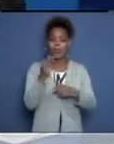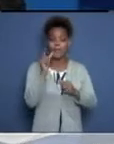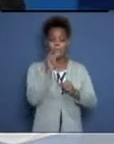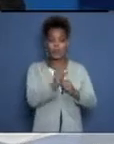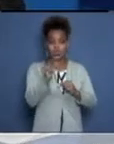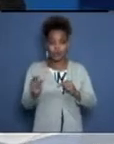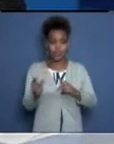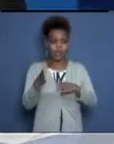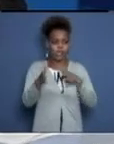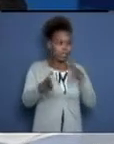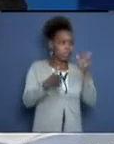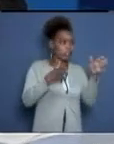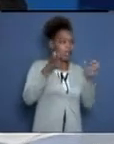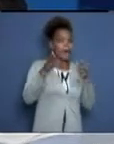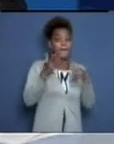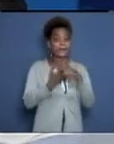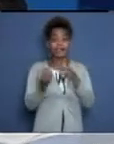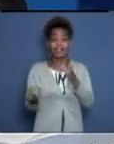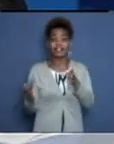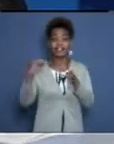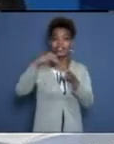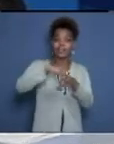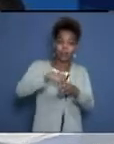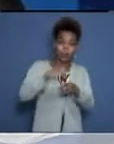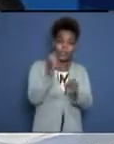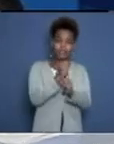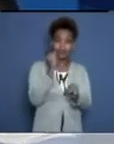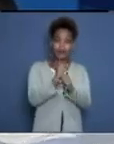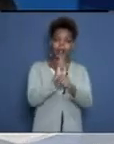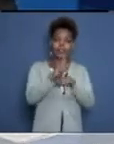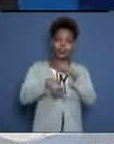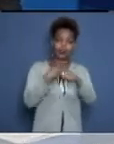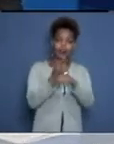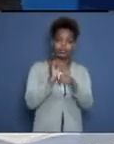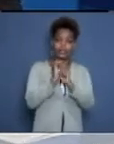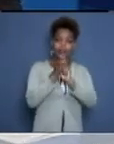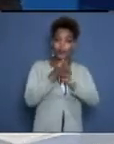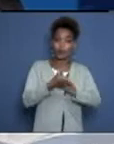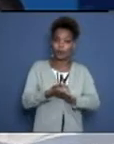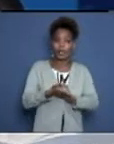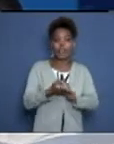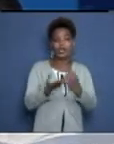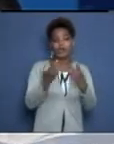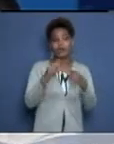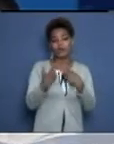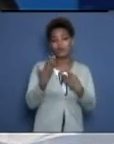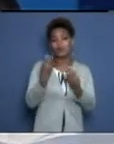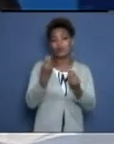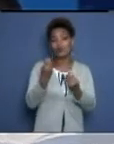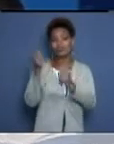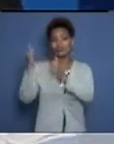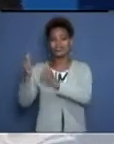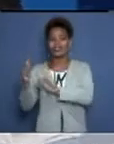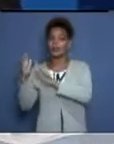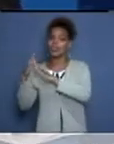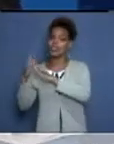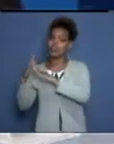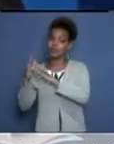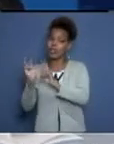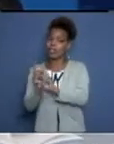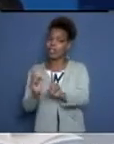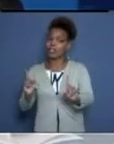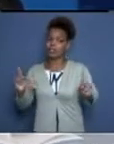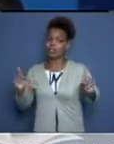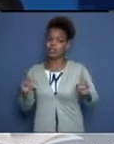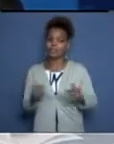persona, para ir incorporando a estos trabajadores que por una razón u otra no se han incorporado en el enfrentamiento a la COVID.